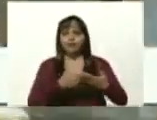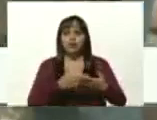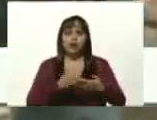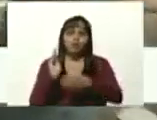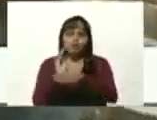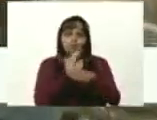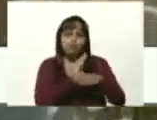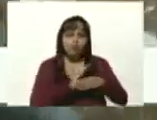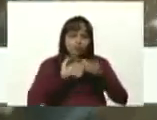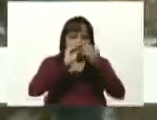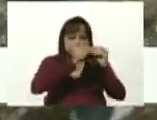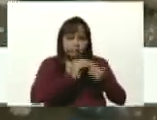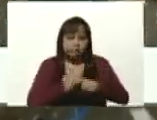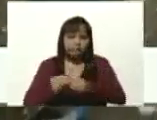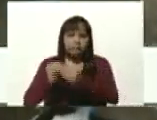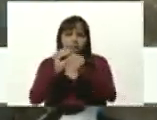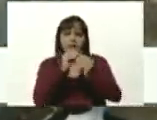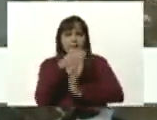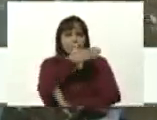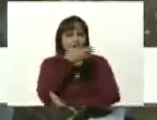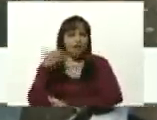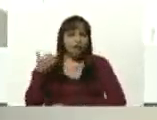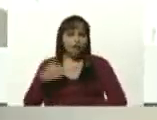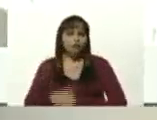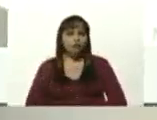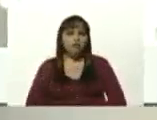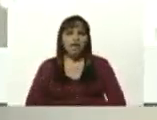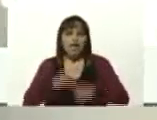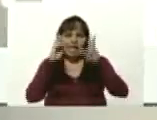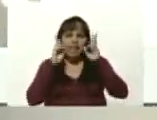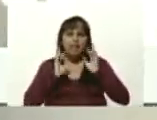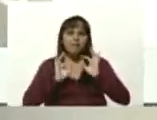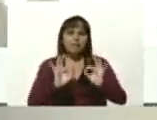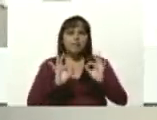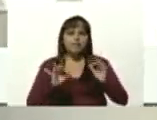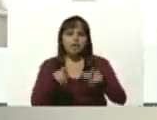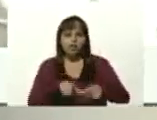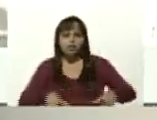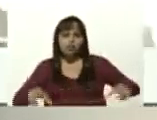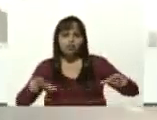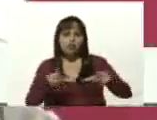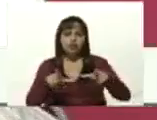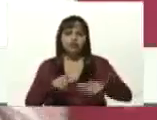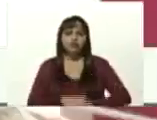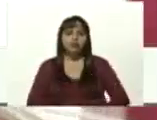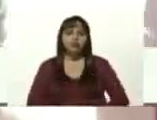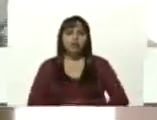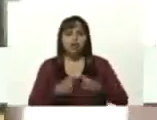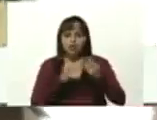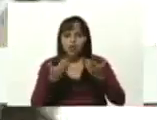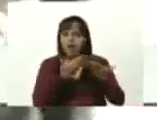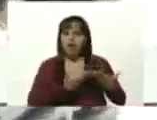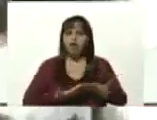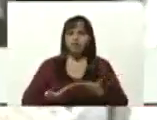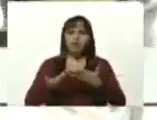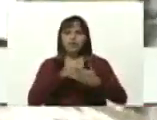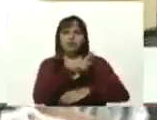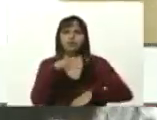rehabilitación el mantenimiento la limpieza de nuestras sedes a nivel nacional y